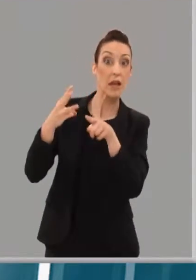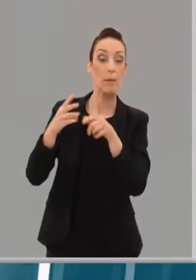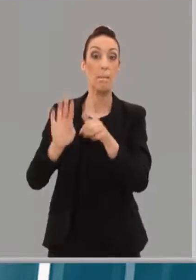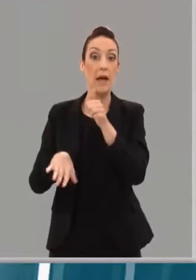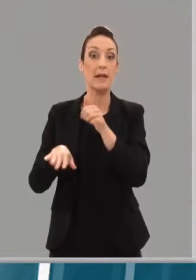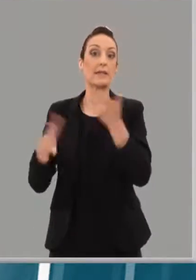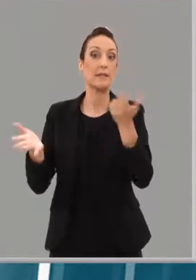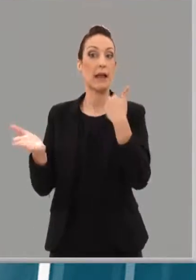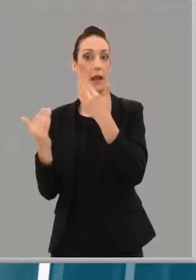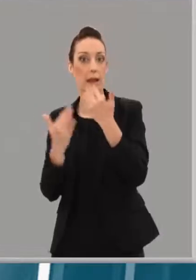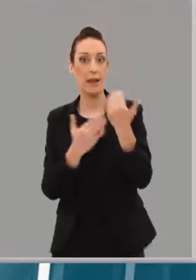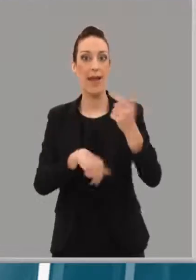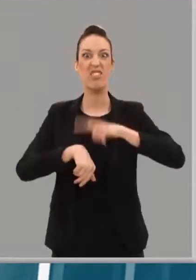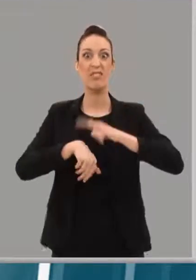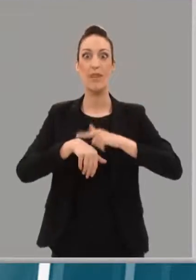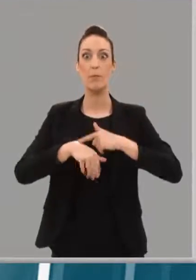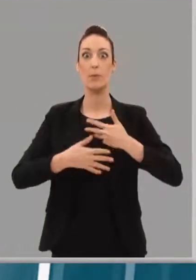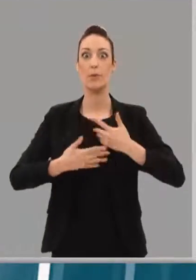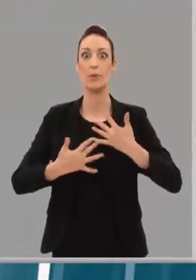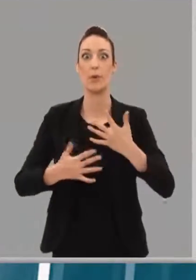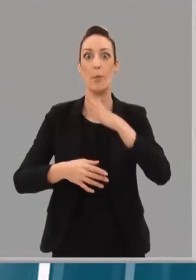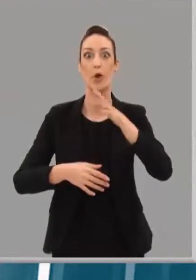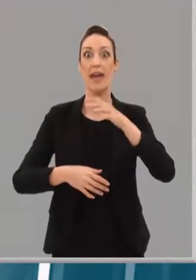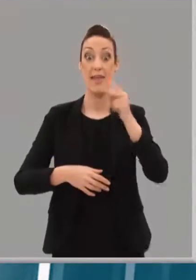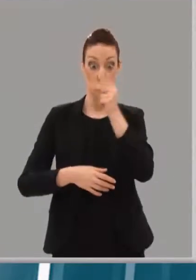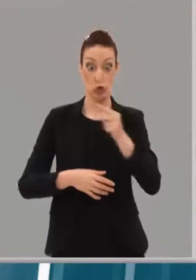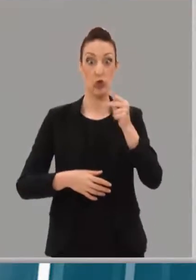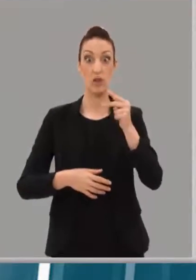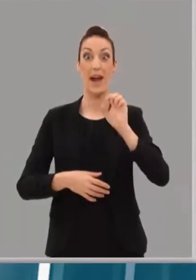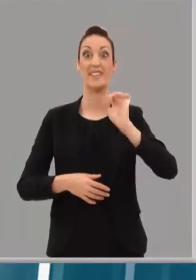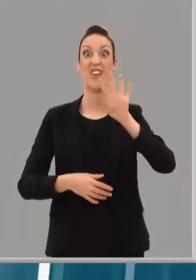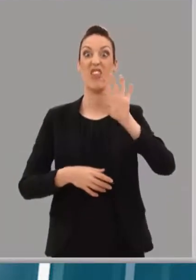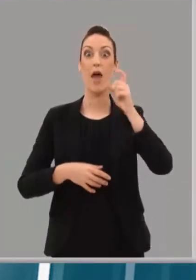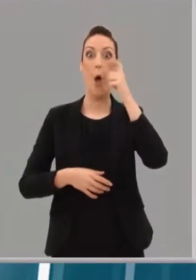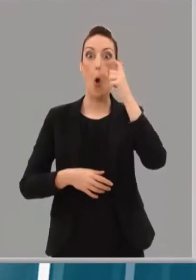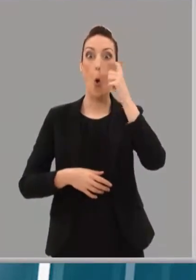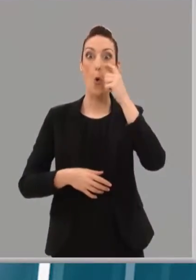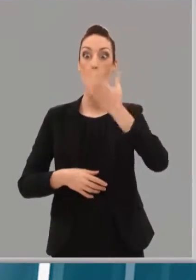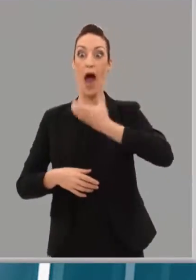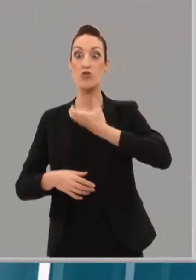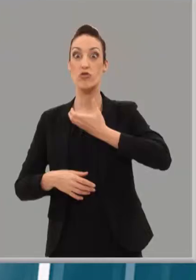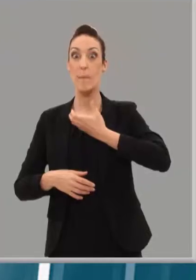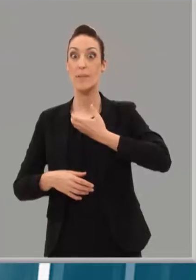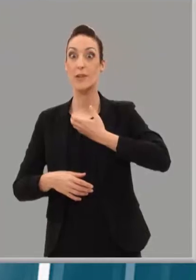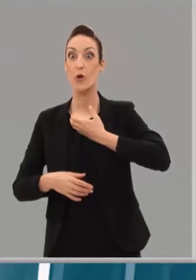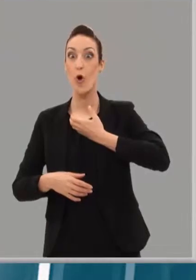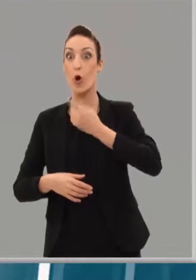El tiempo corre en su contra porque el 15 de junio, en apenas dos semanas, conoceremos si el ayuntamiento cambia de color.